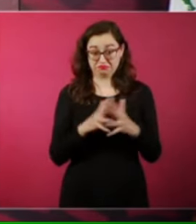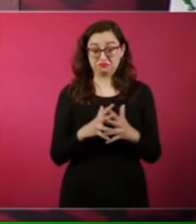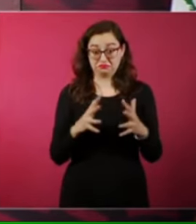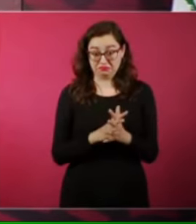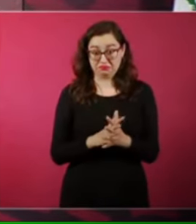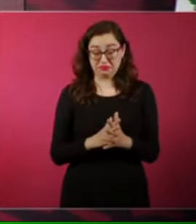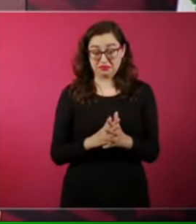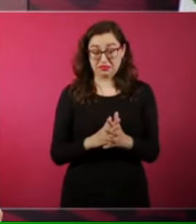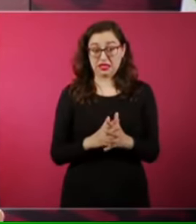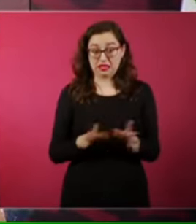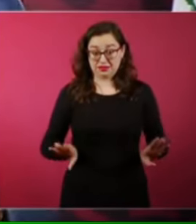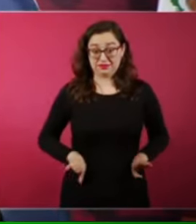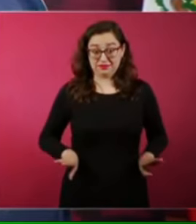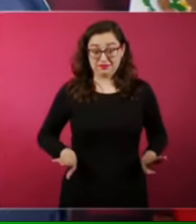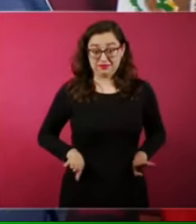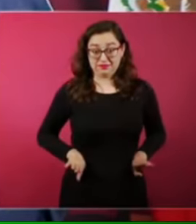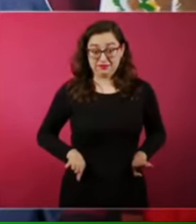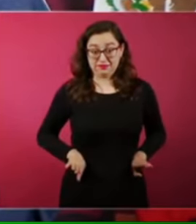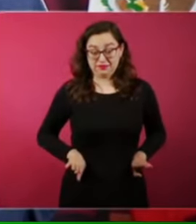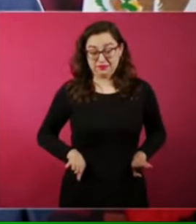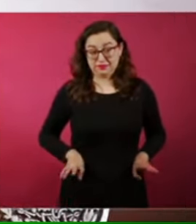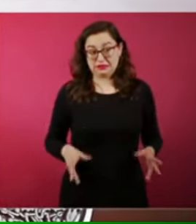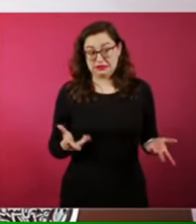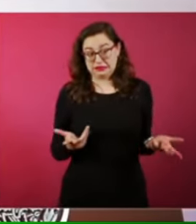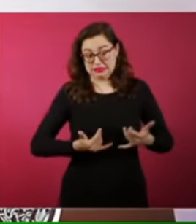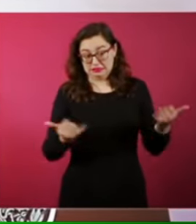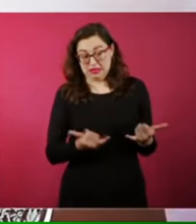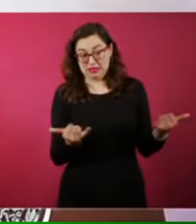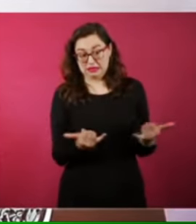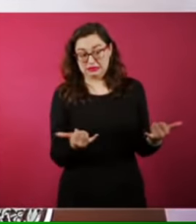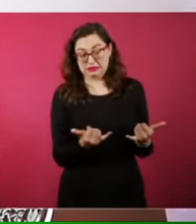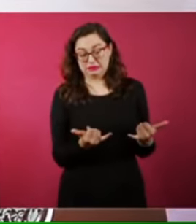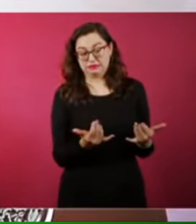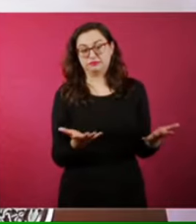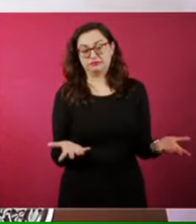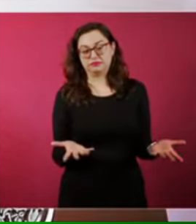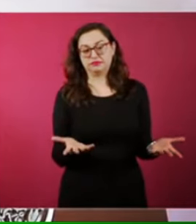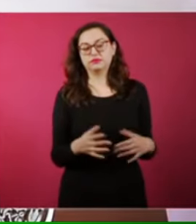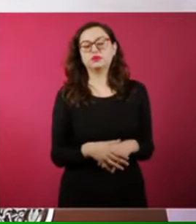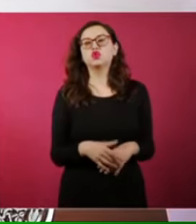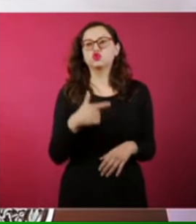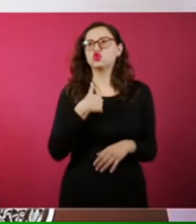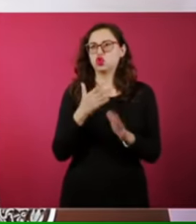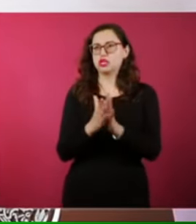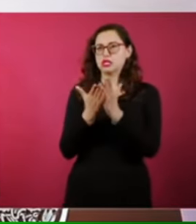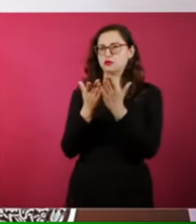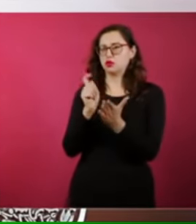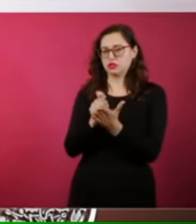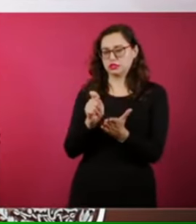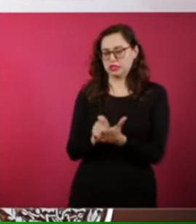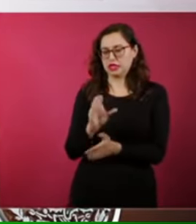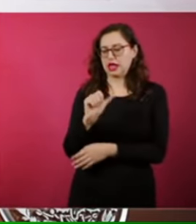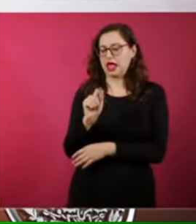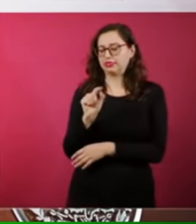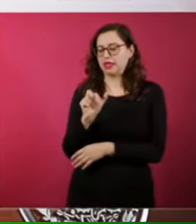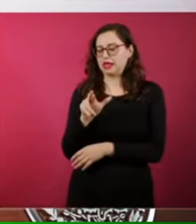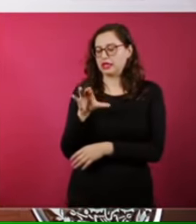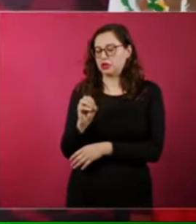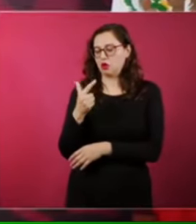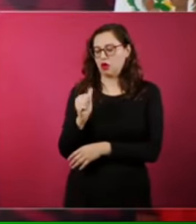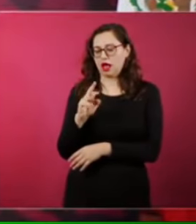era también ser acusado de bandido. Mi libro que escribí sobre eso se llama Catarino Garza,